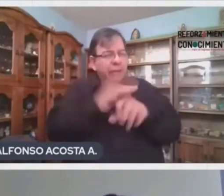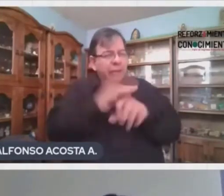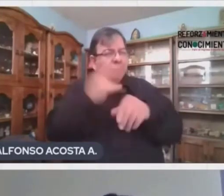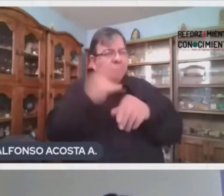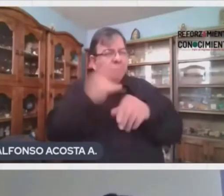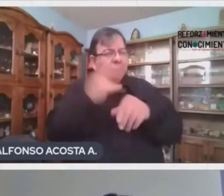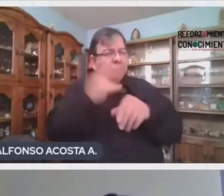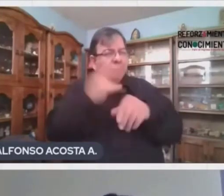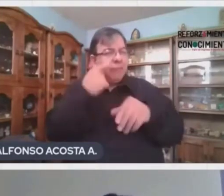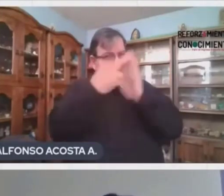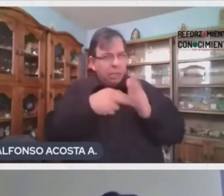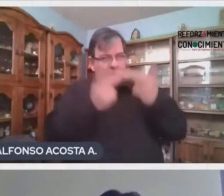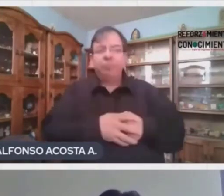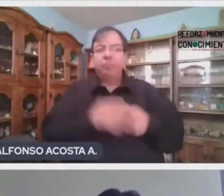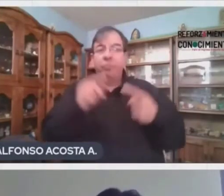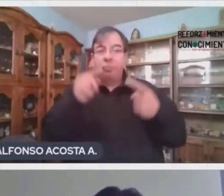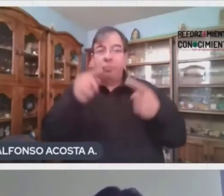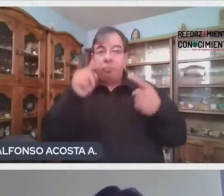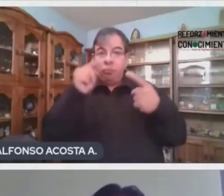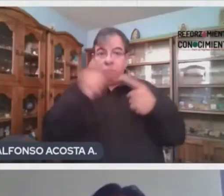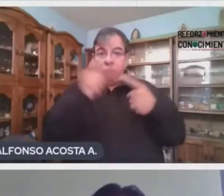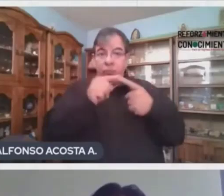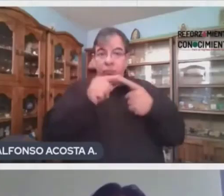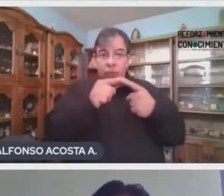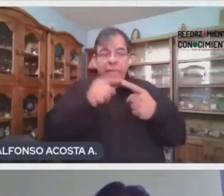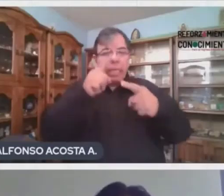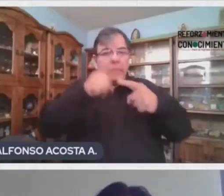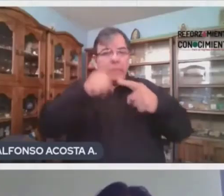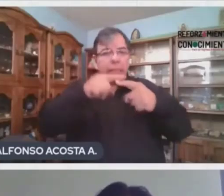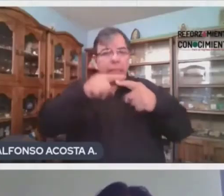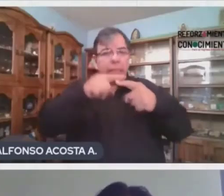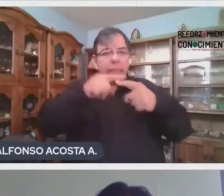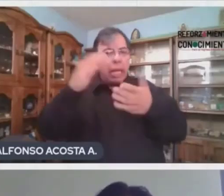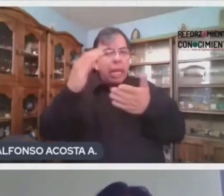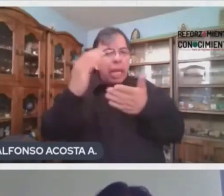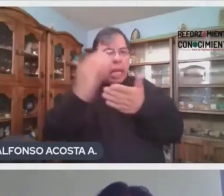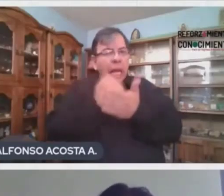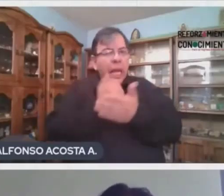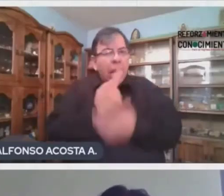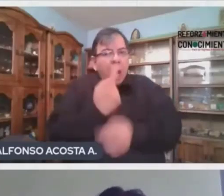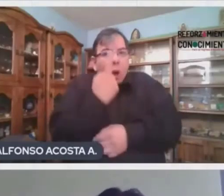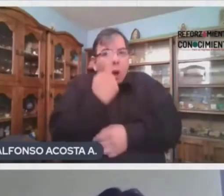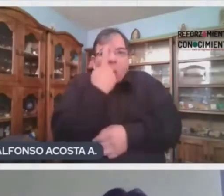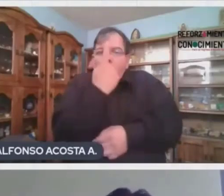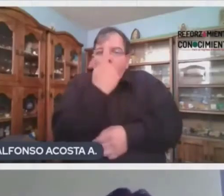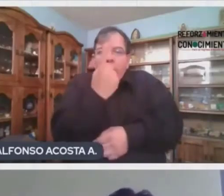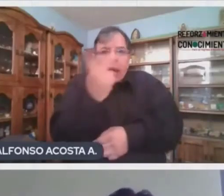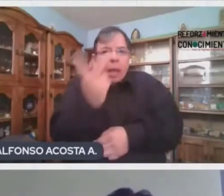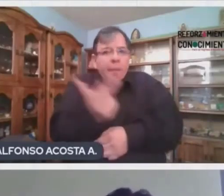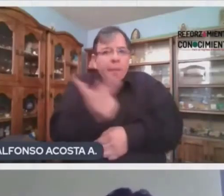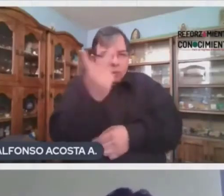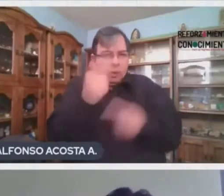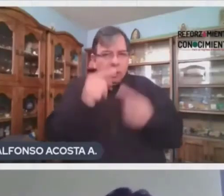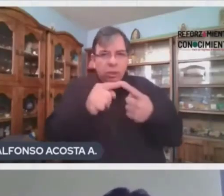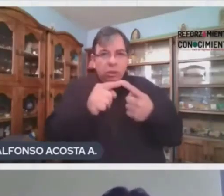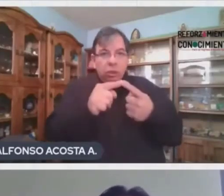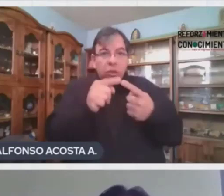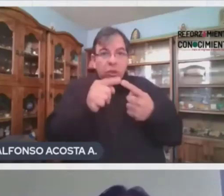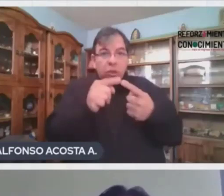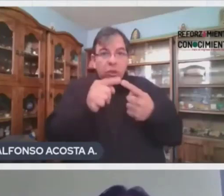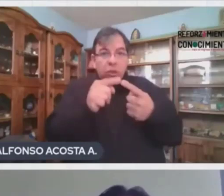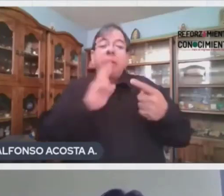Solo podrás salir ganador en una pregunta reto. Esto quiere decir que, aunque seas de los primeros tres en responder